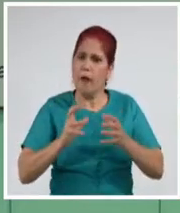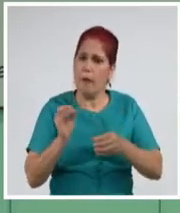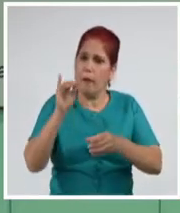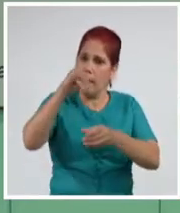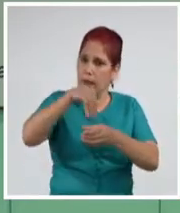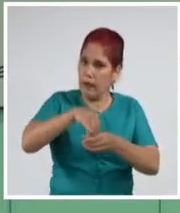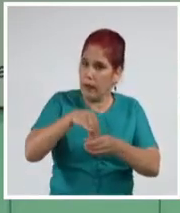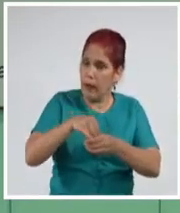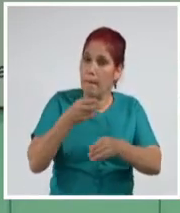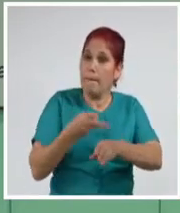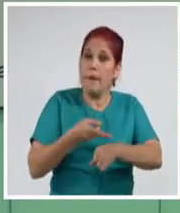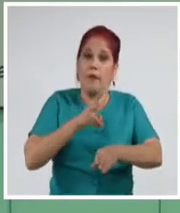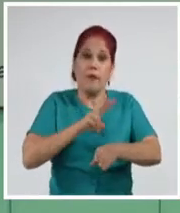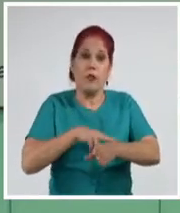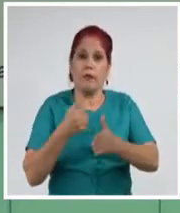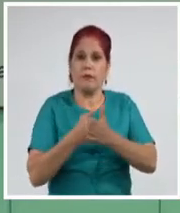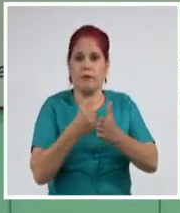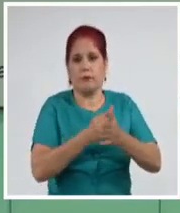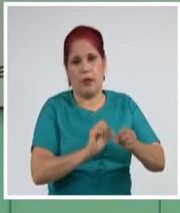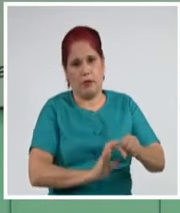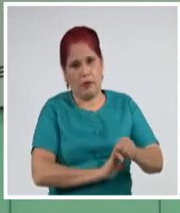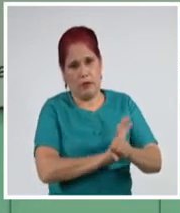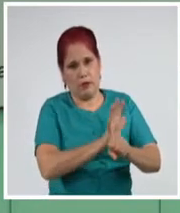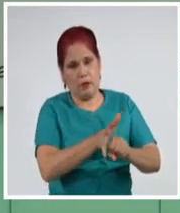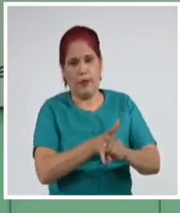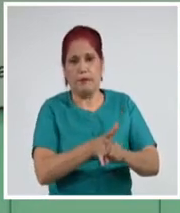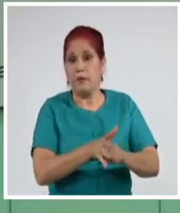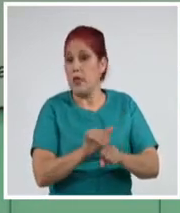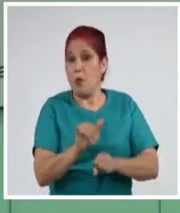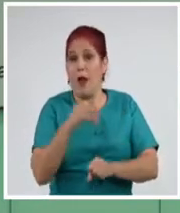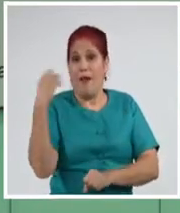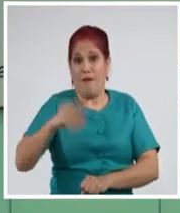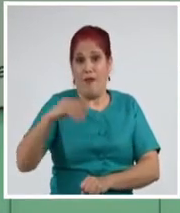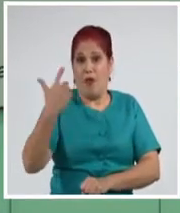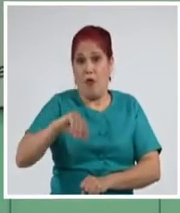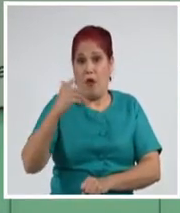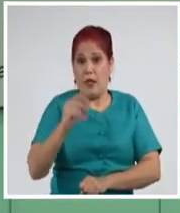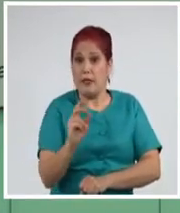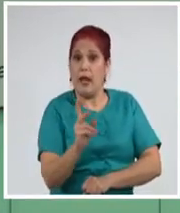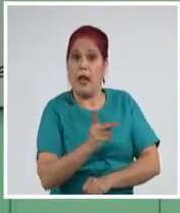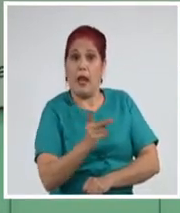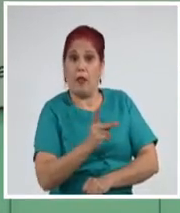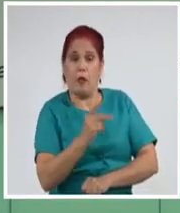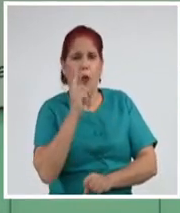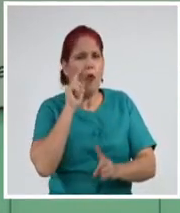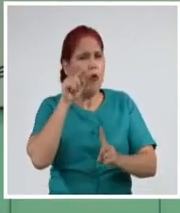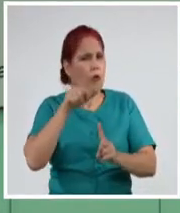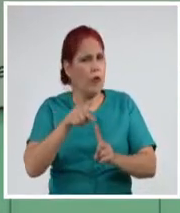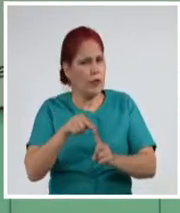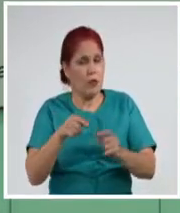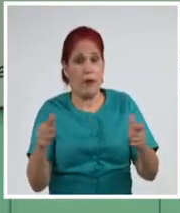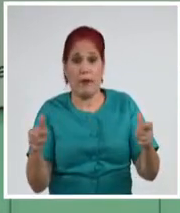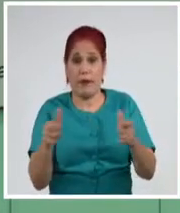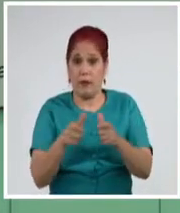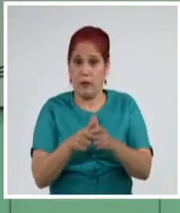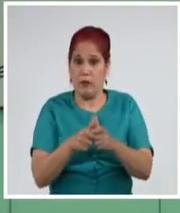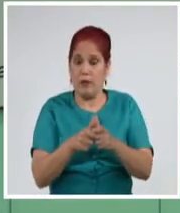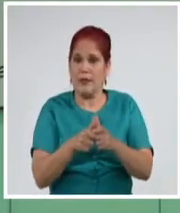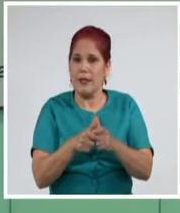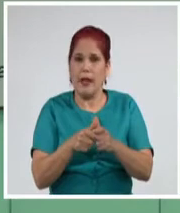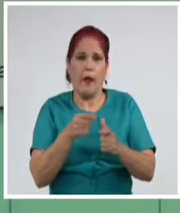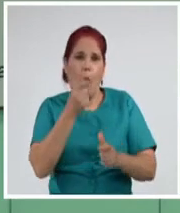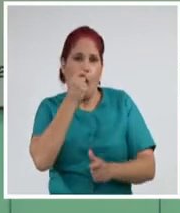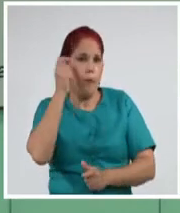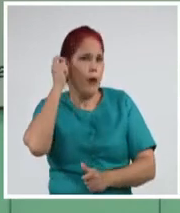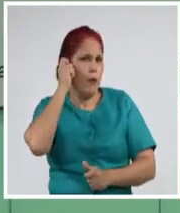para la prevención y enfrentamiento a la violencia de género, ambas, con el objetivo de reducir las brechas de